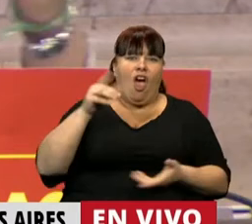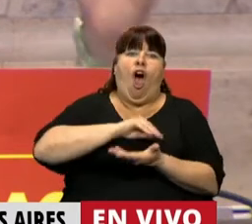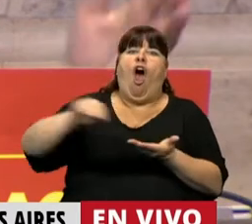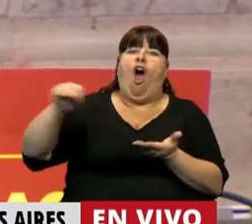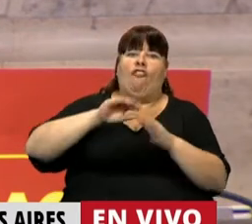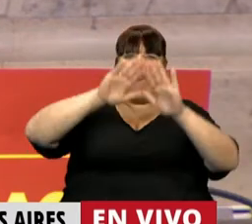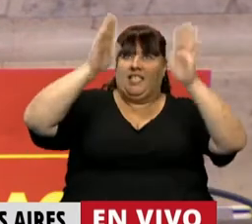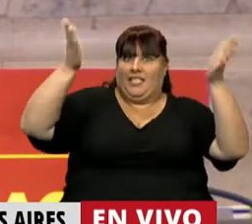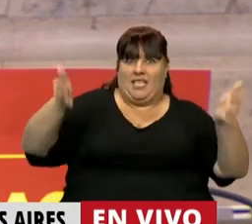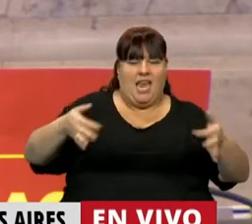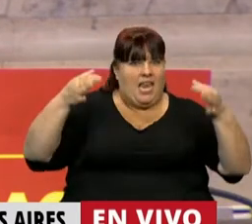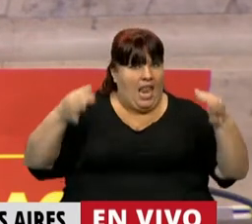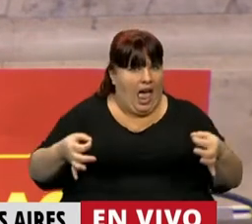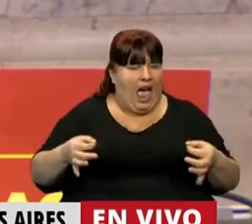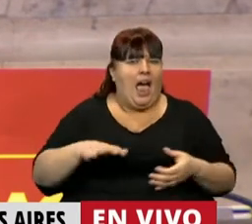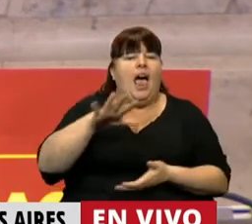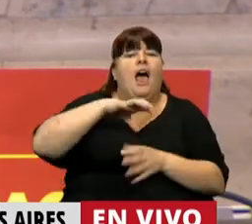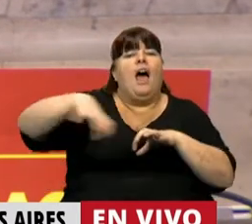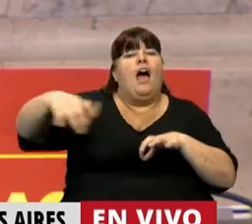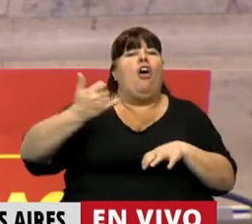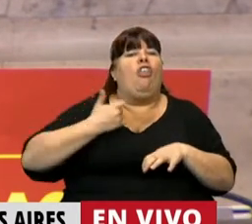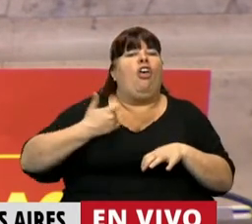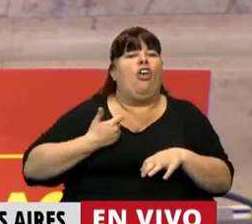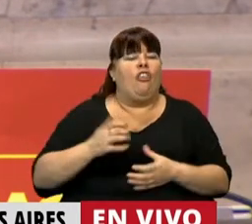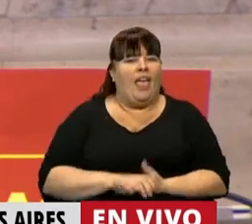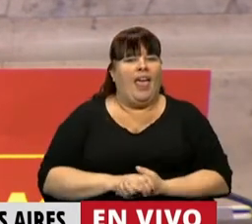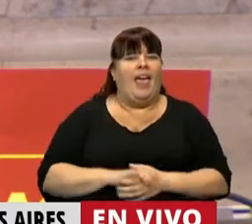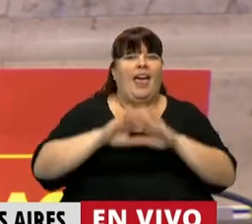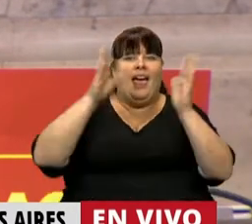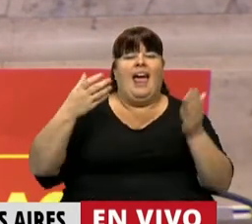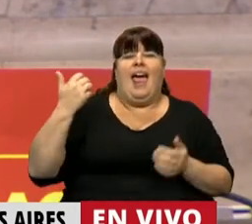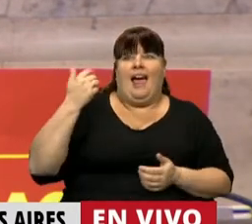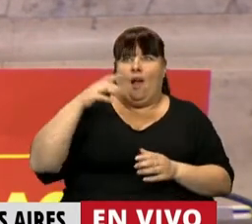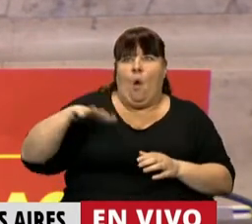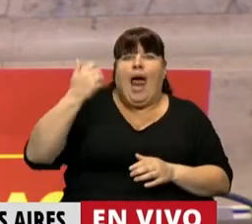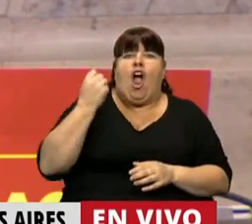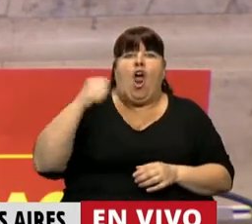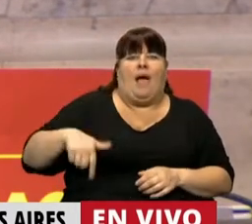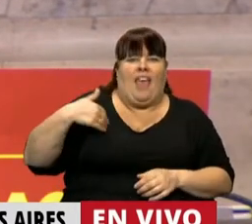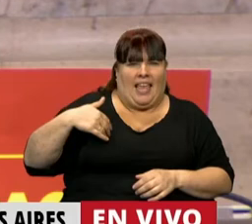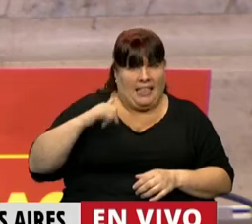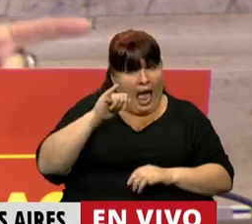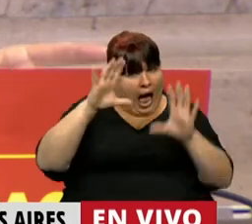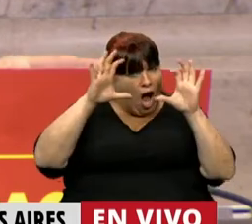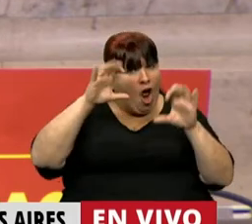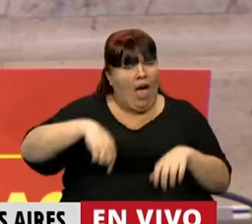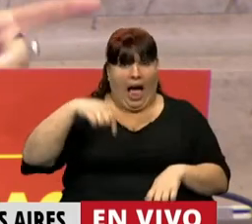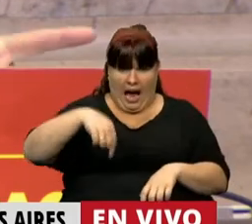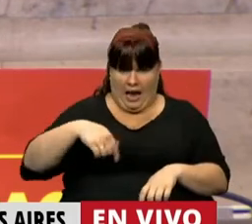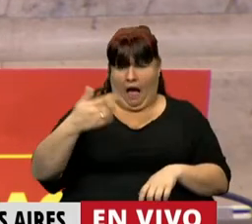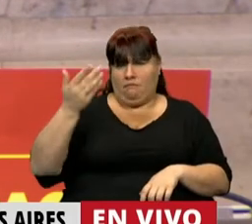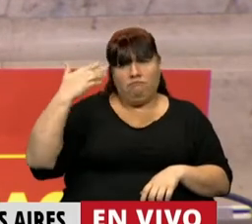oficina, en las dependencias económicas del país. Quiero recordar que aquí